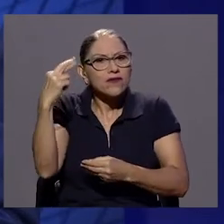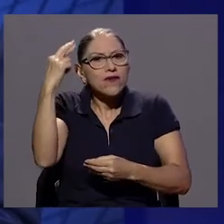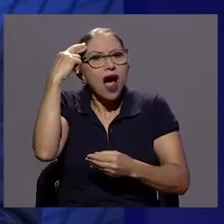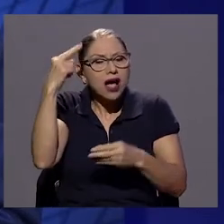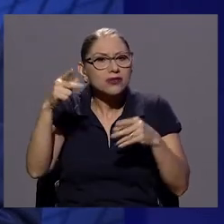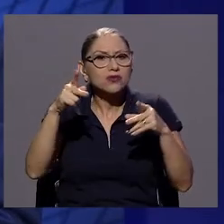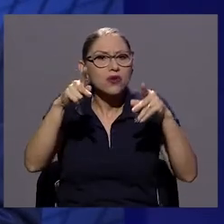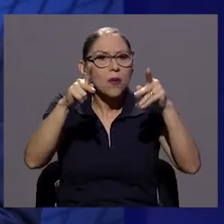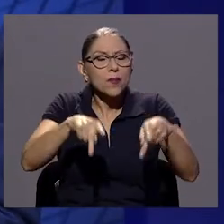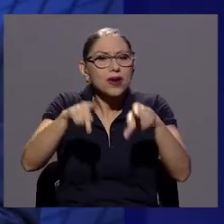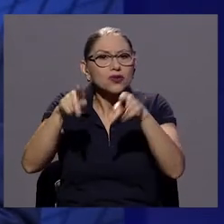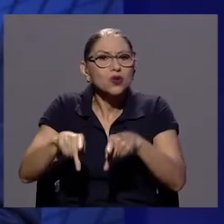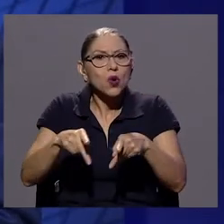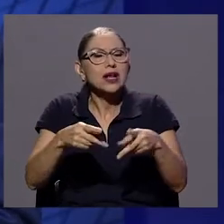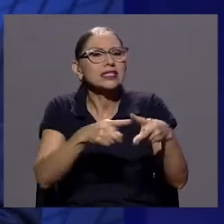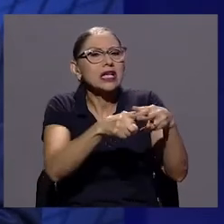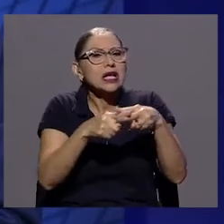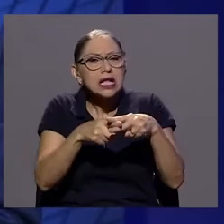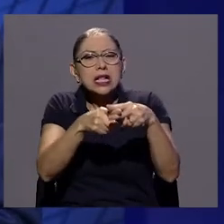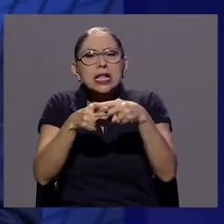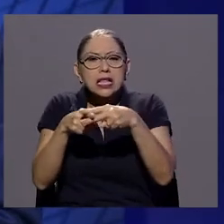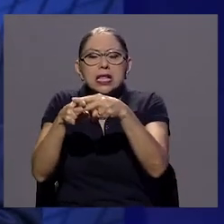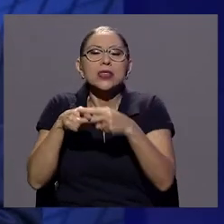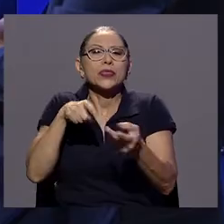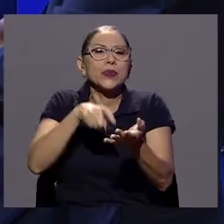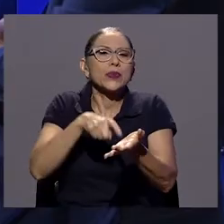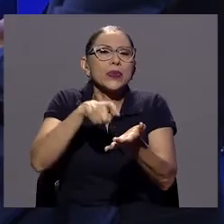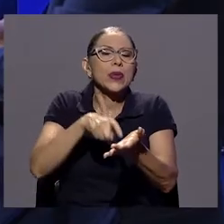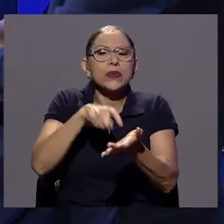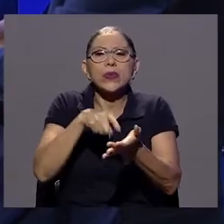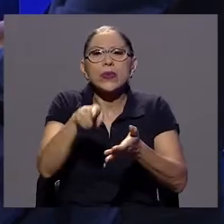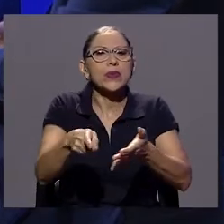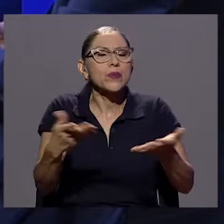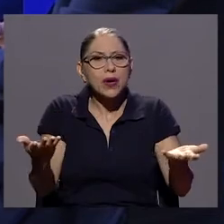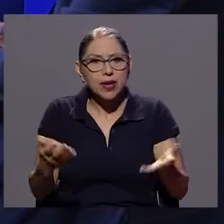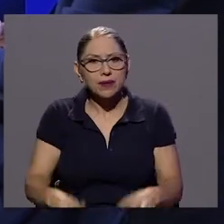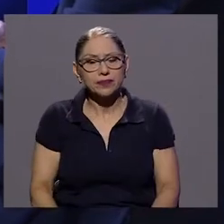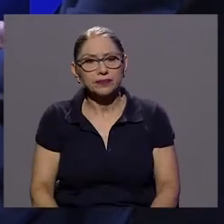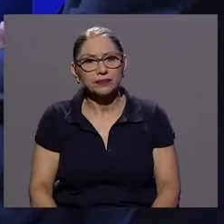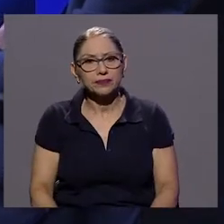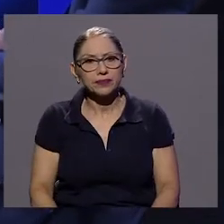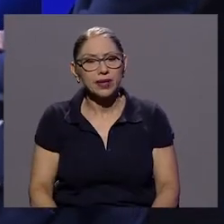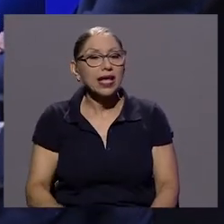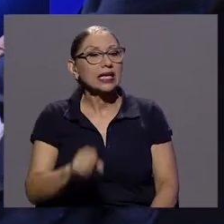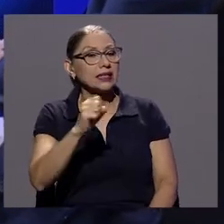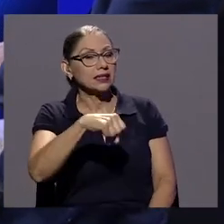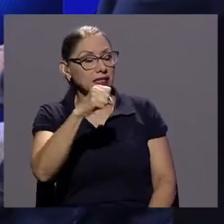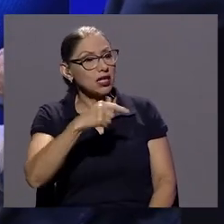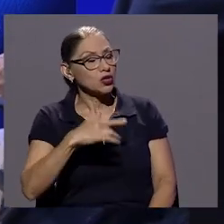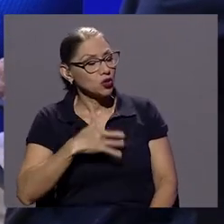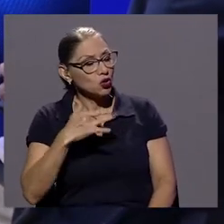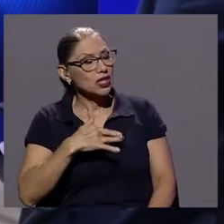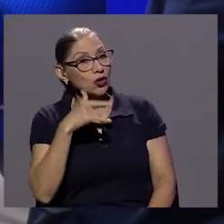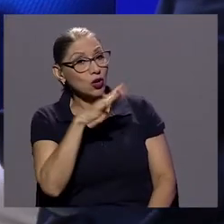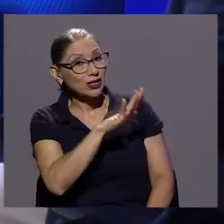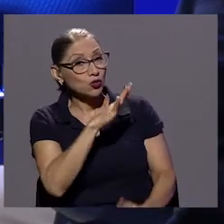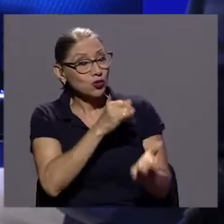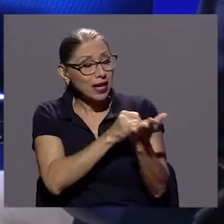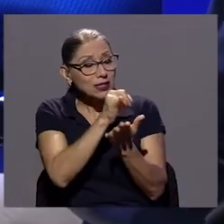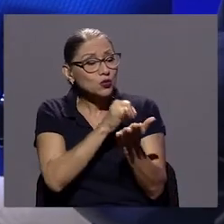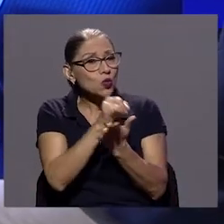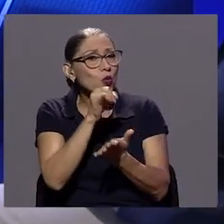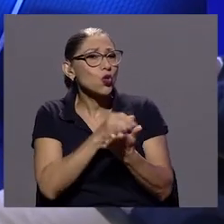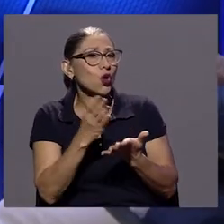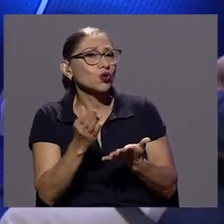en el comportamiento de la deuda de las personas. Sí, es como, siento que estos estudios que ustedes están